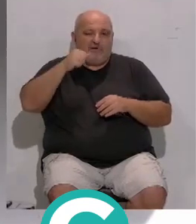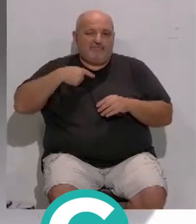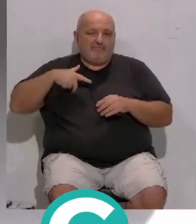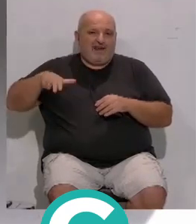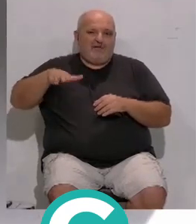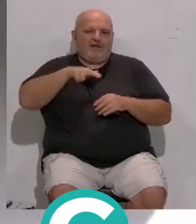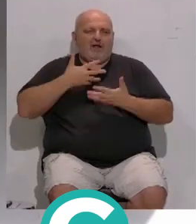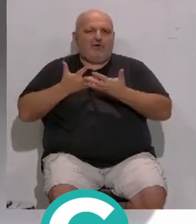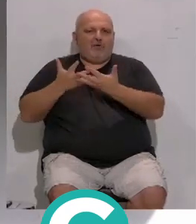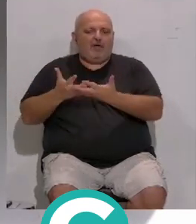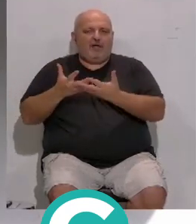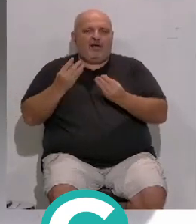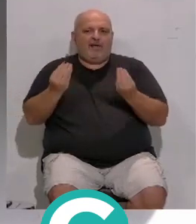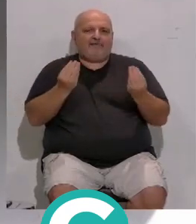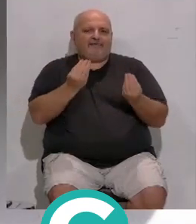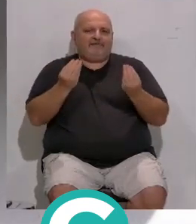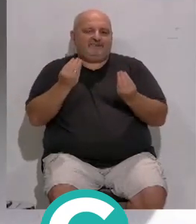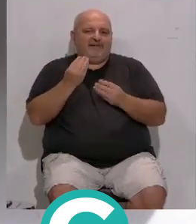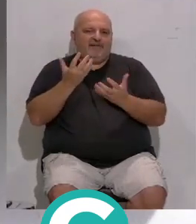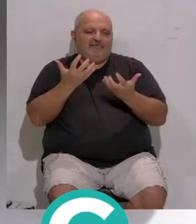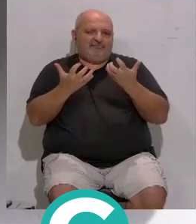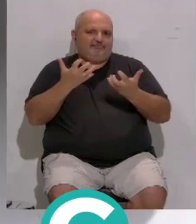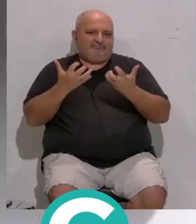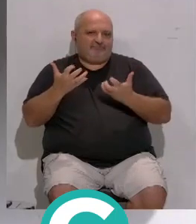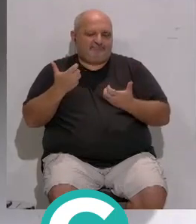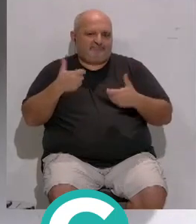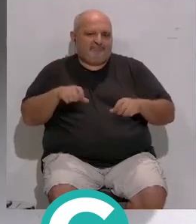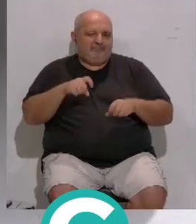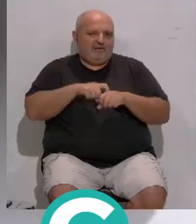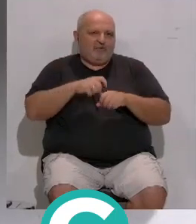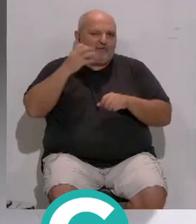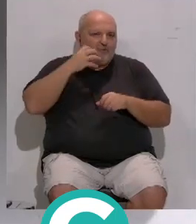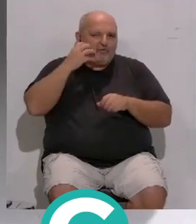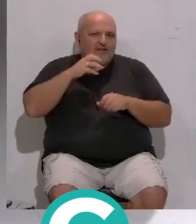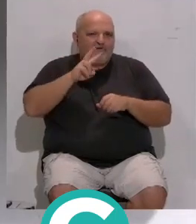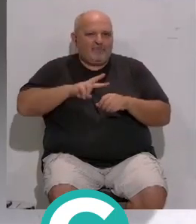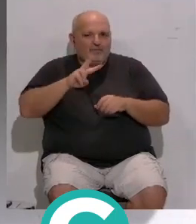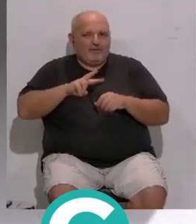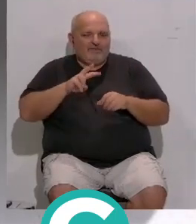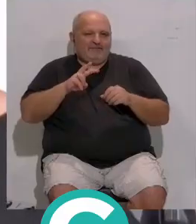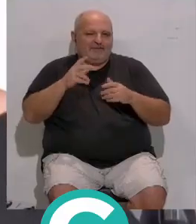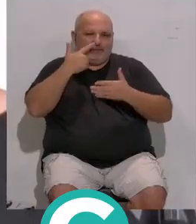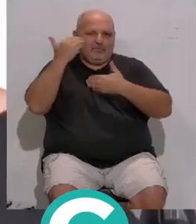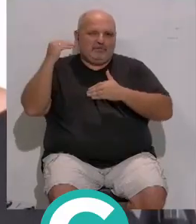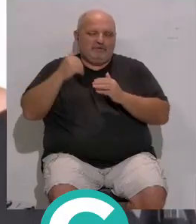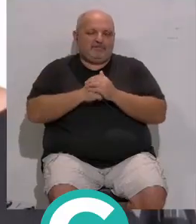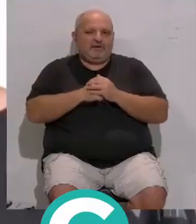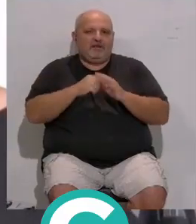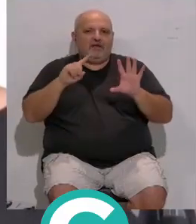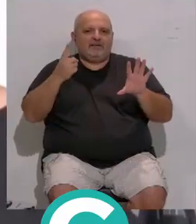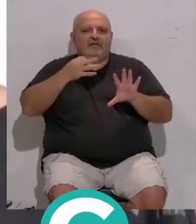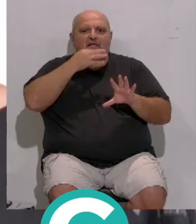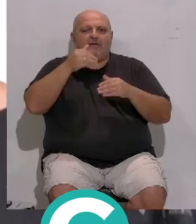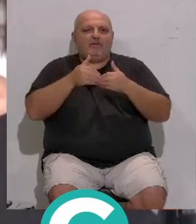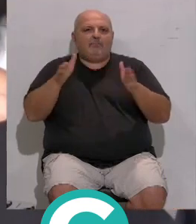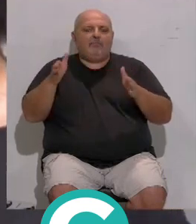...le ayudaba a adornar los puestos... ...de una manera, de otra... ...lo que había en aquellos tiempos. A las seis de la tarde